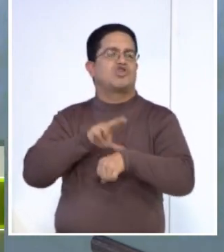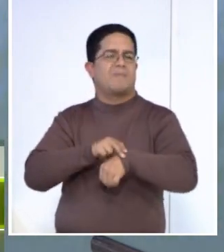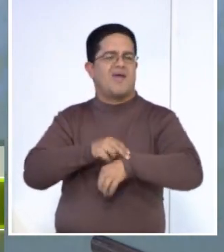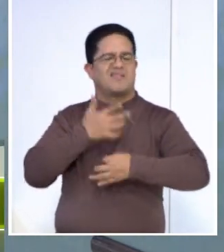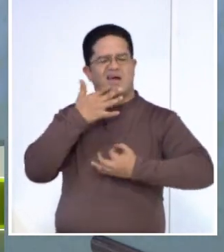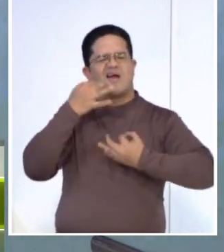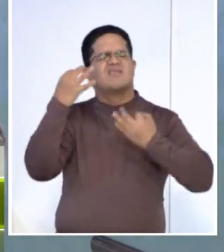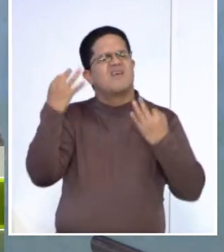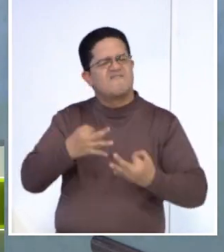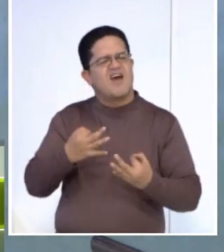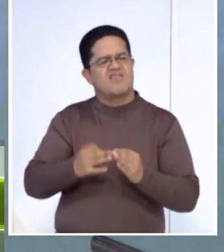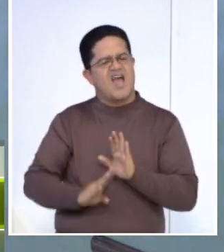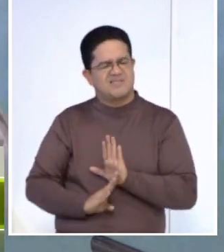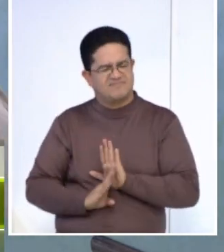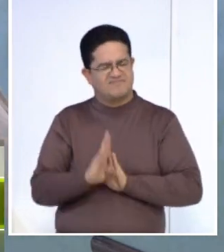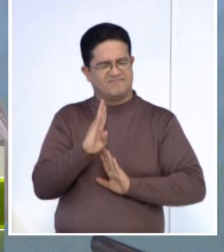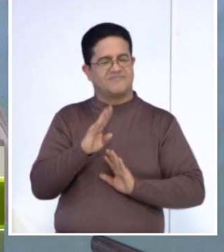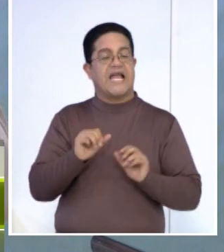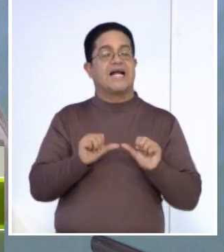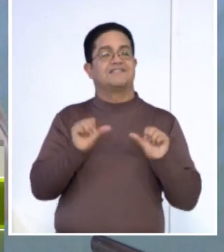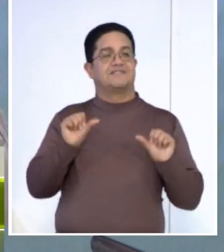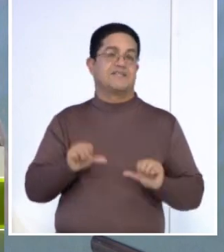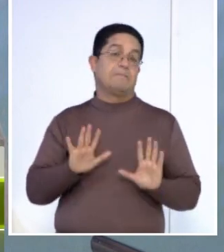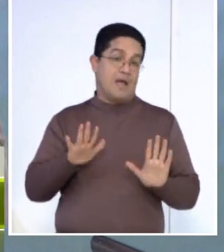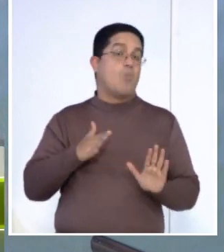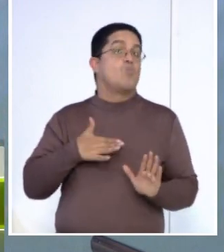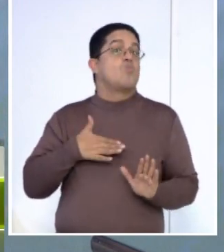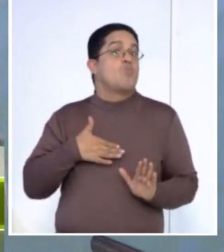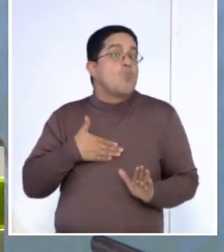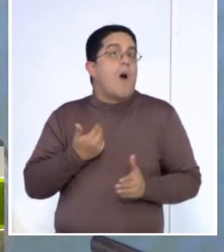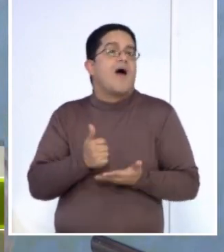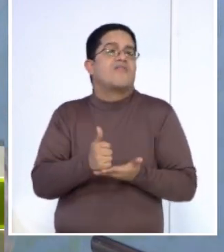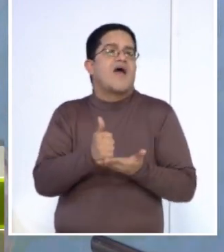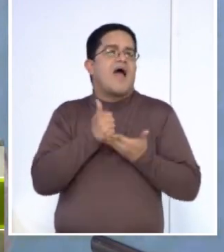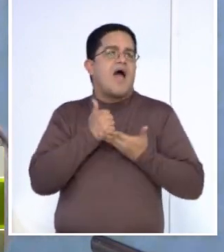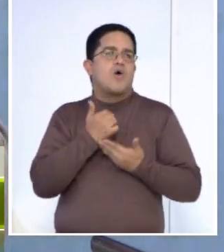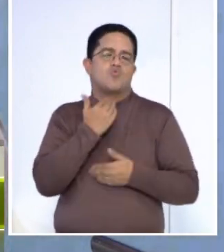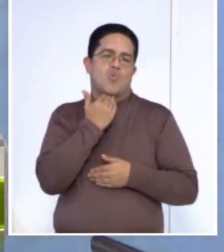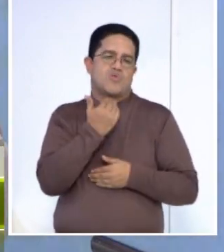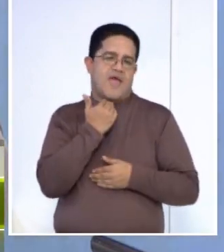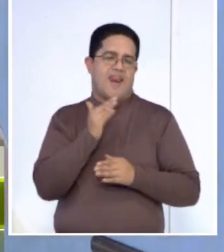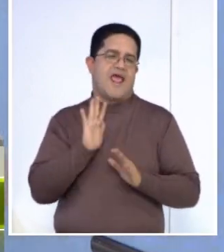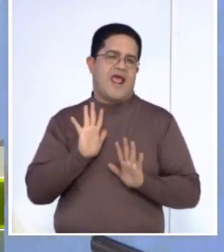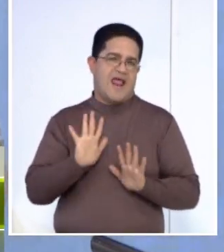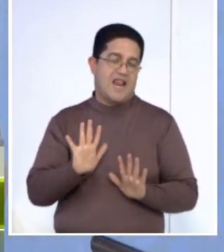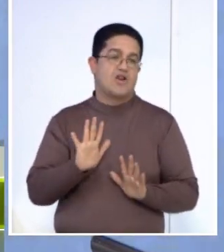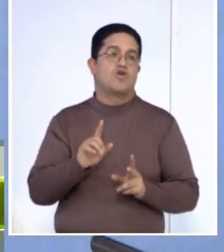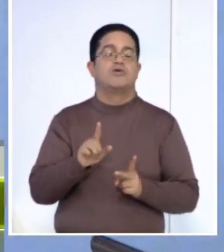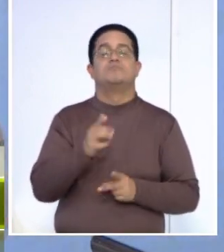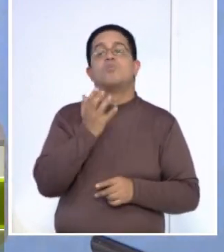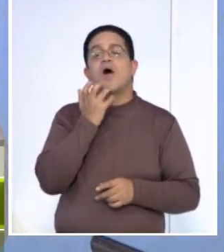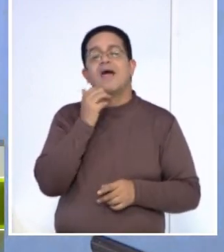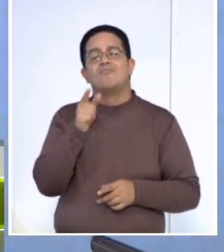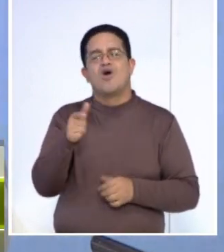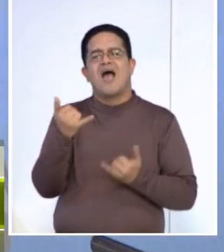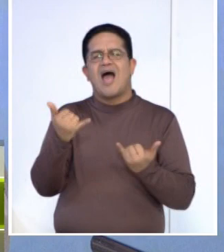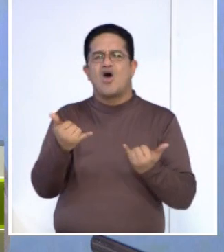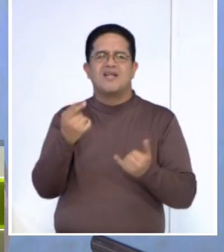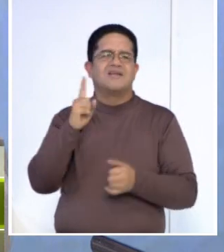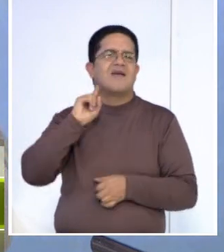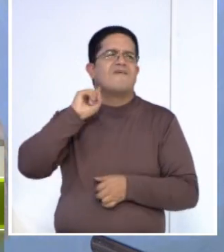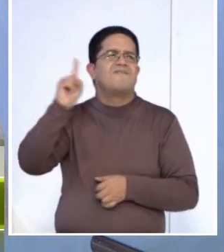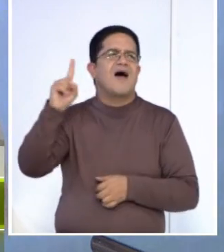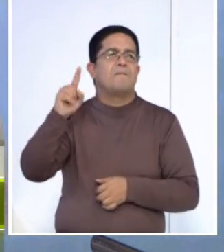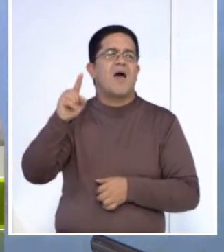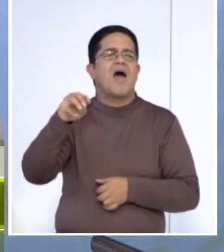qué mejora el sistema inmunológico. Puede de repente mejorar algunas funciones específicas. El magnesio, es otra cosa que está de moda, todo el mundo toma magnesio